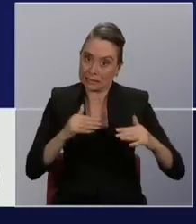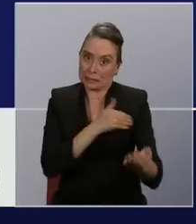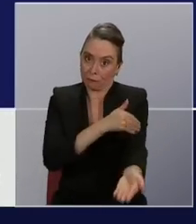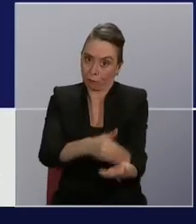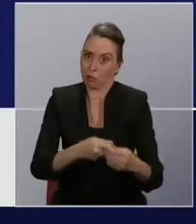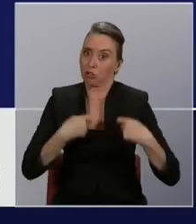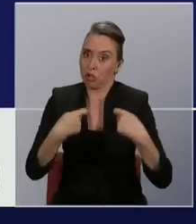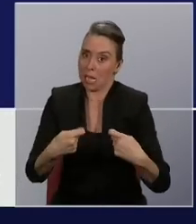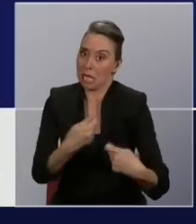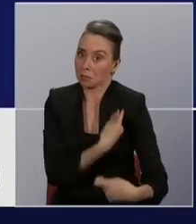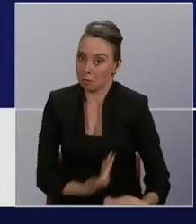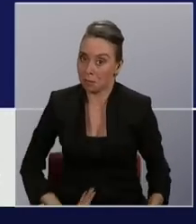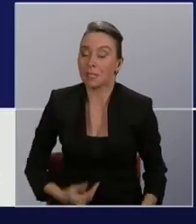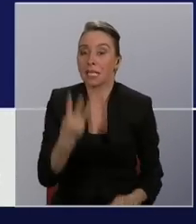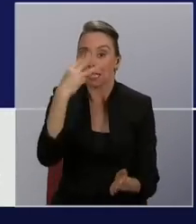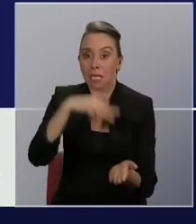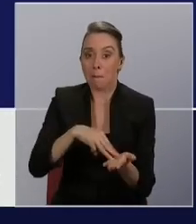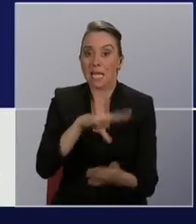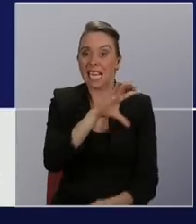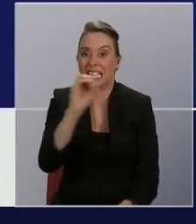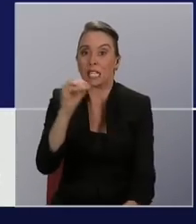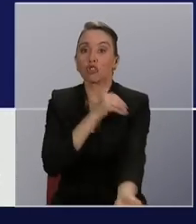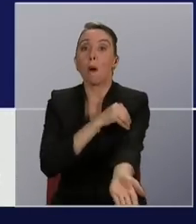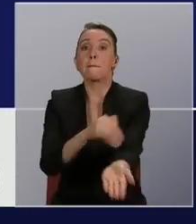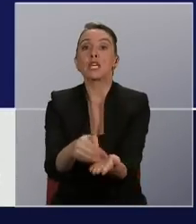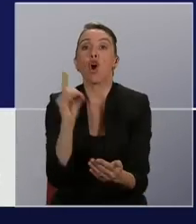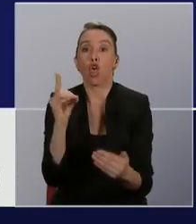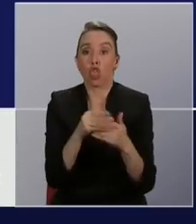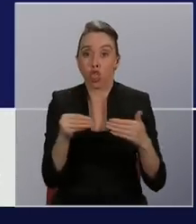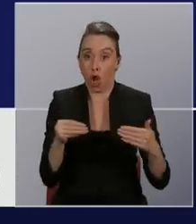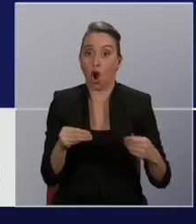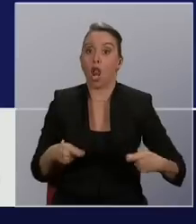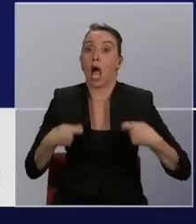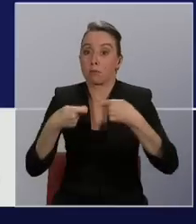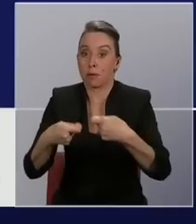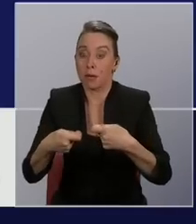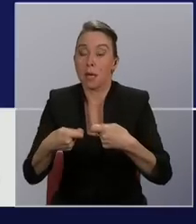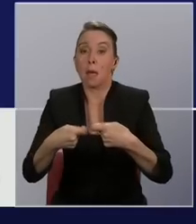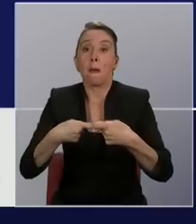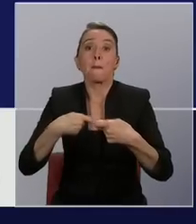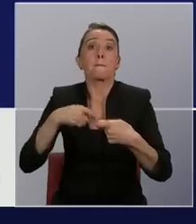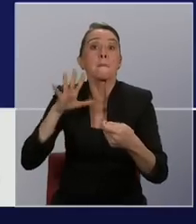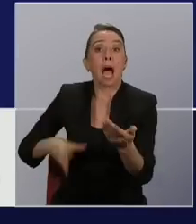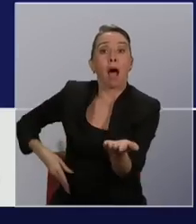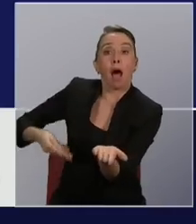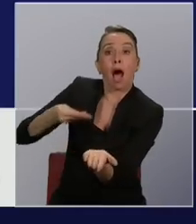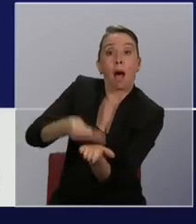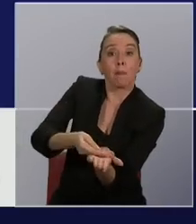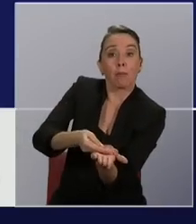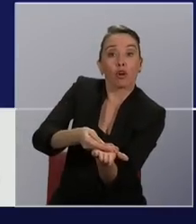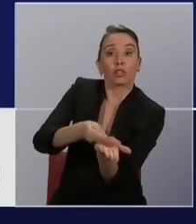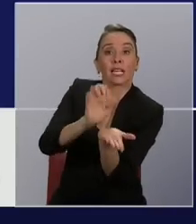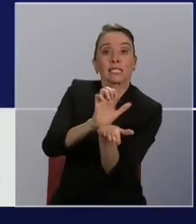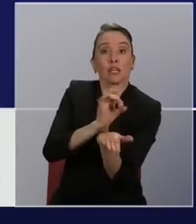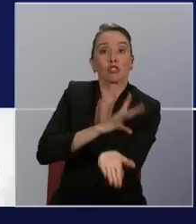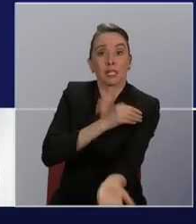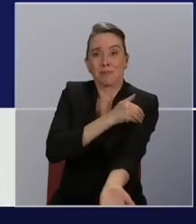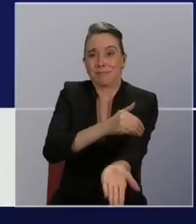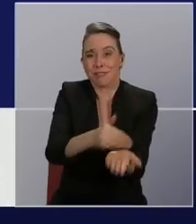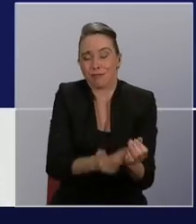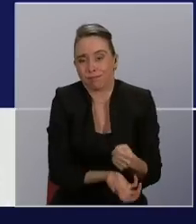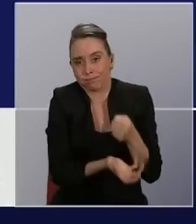Son en régimen 3.500 millones de dólares. La mayor contribución que haya hecho el Estado de Chile